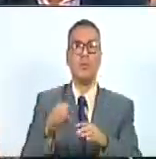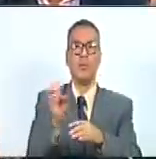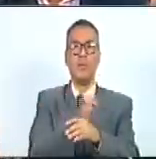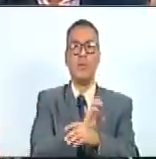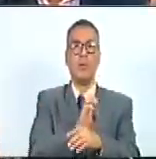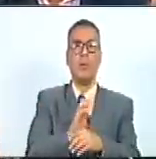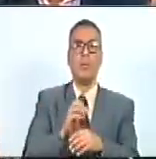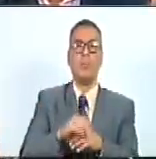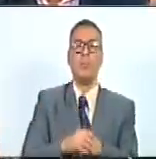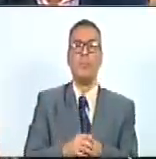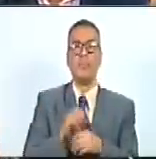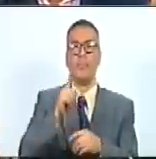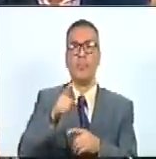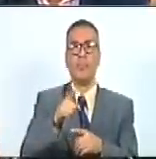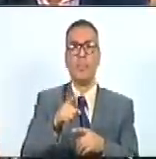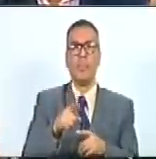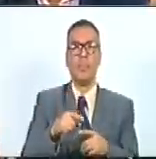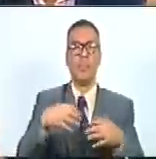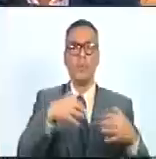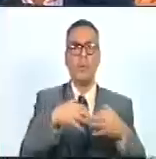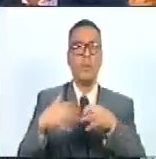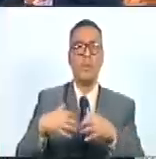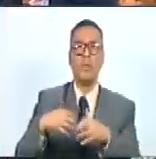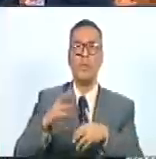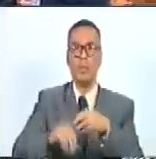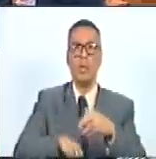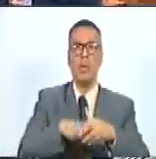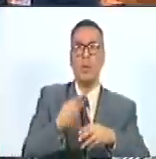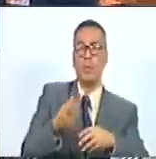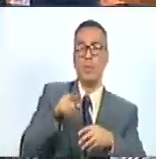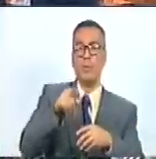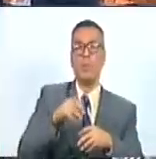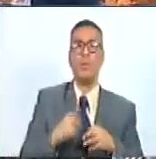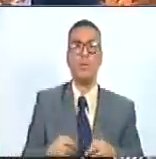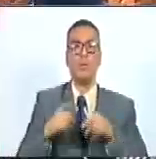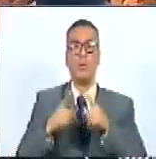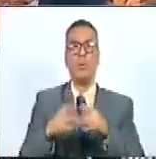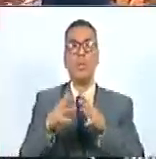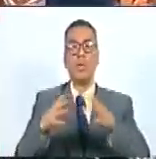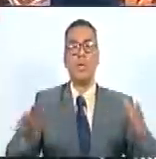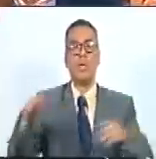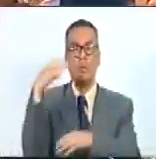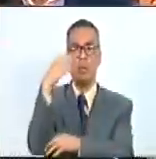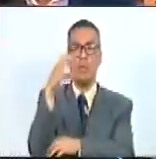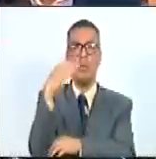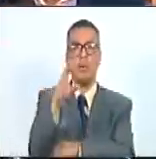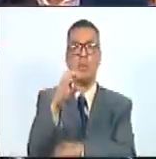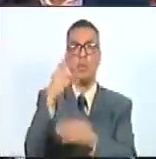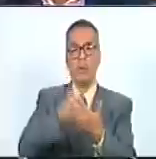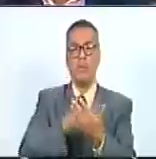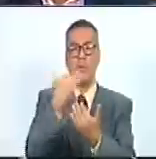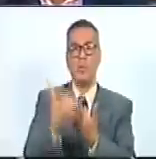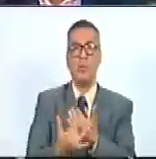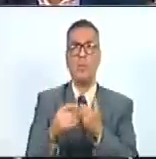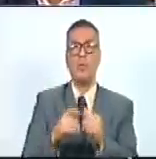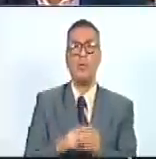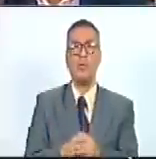Quito y con la batalla se hizo posible entonces que la gran Colombia ese proyecto